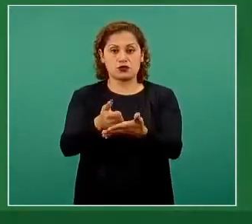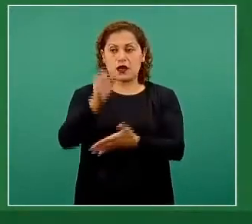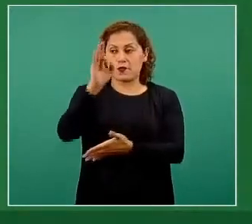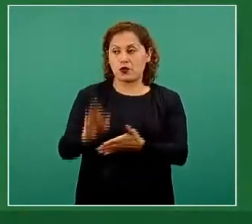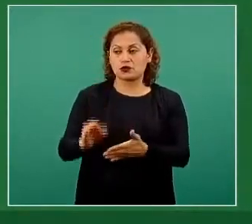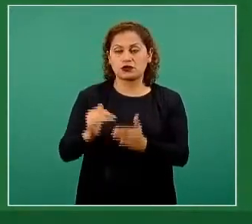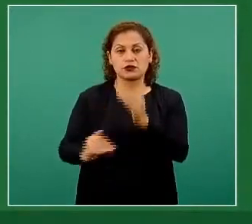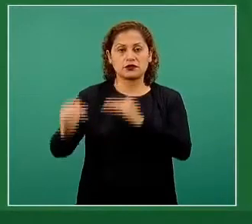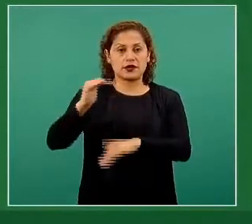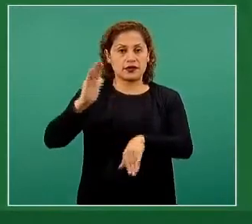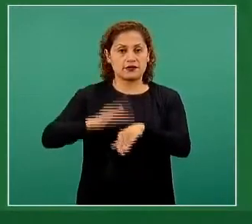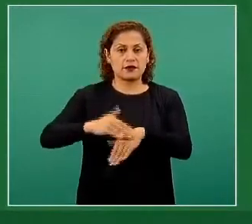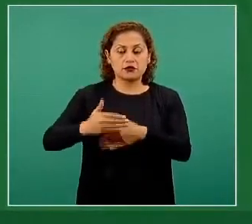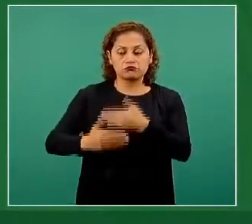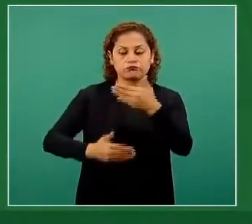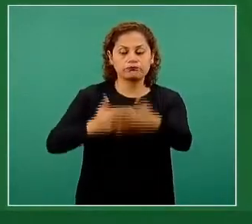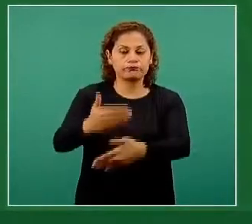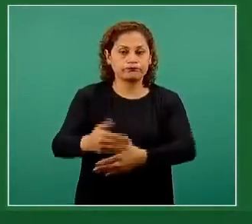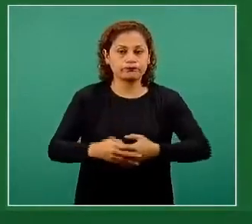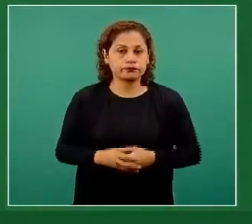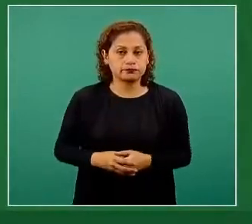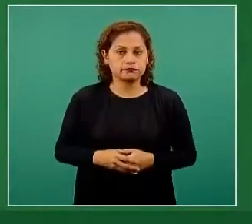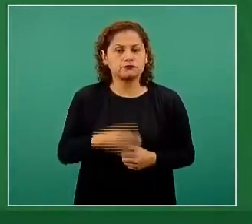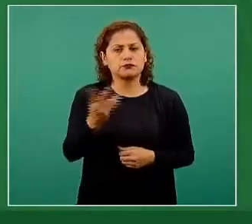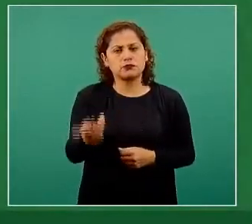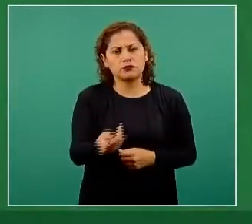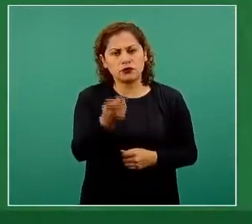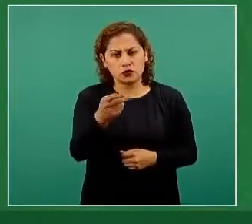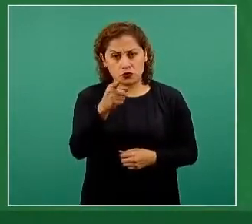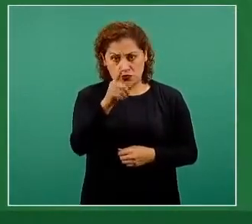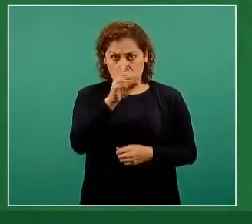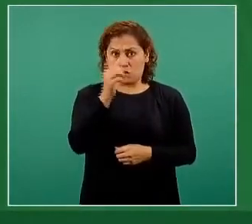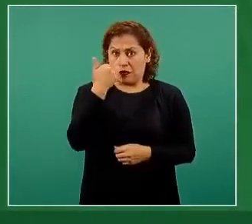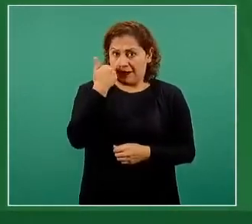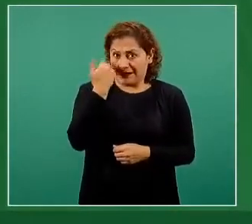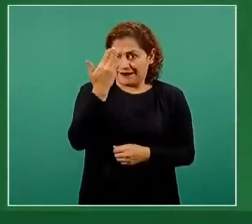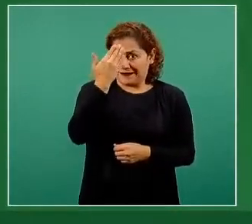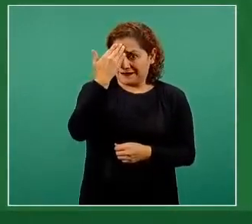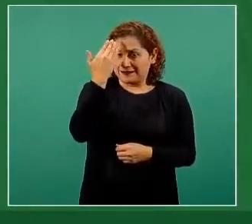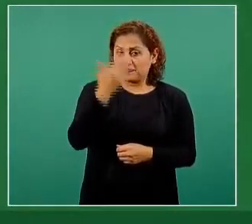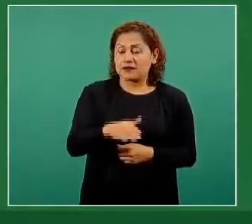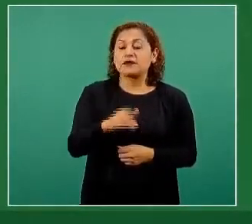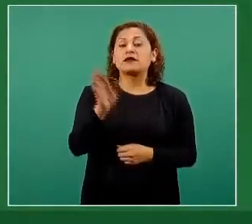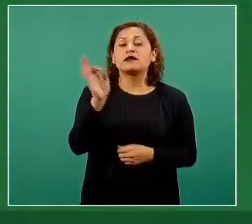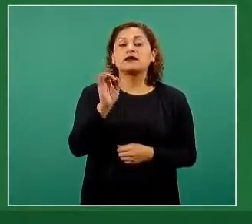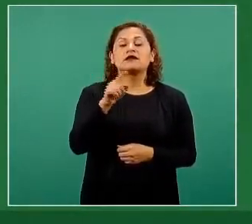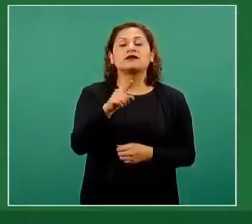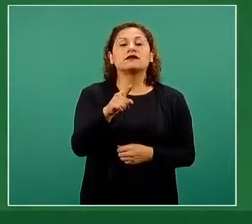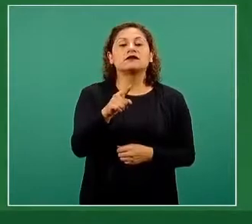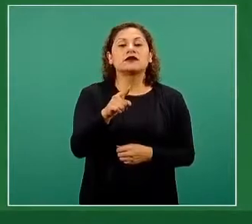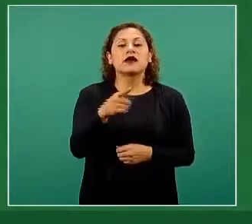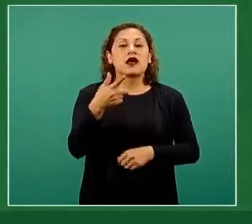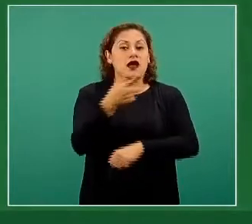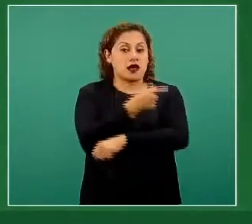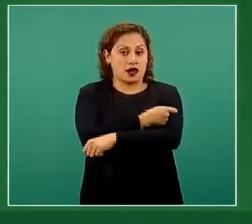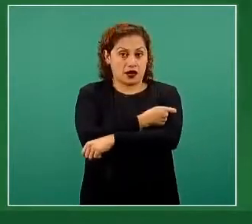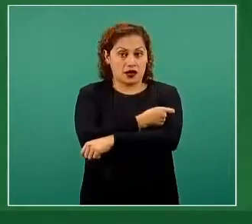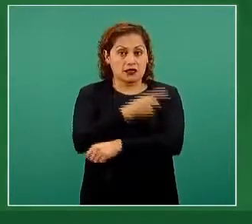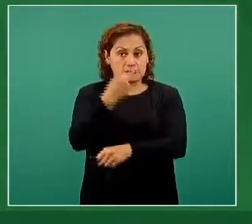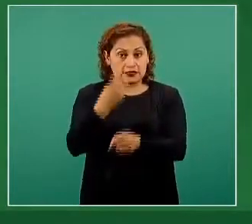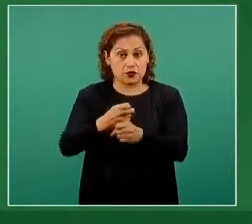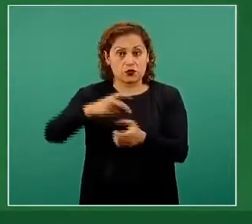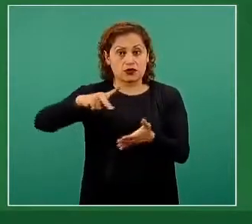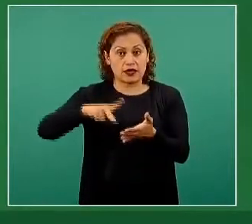efectividad con el tiempo. ¿Se tiene considerada la posibilidad de aplicar esta segunda dosis de refuerzo en México